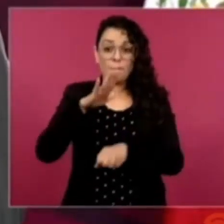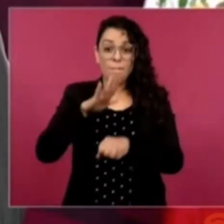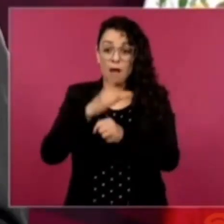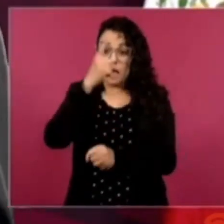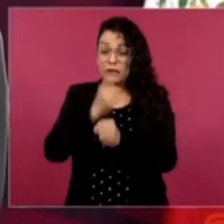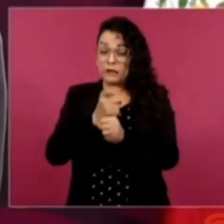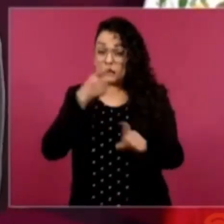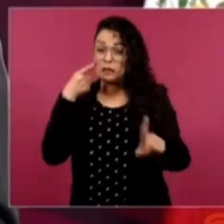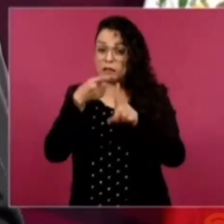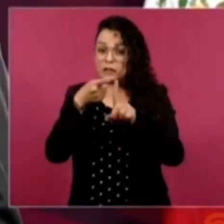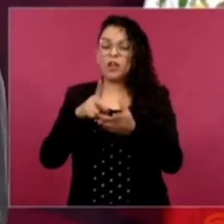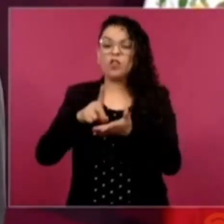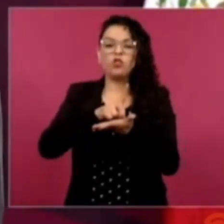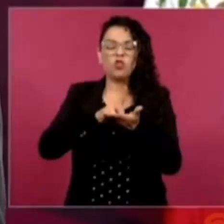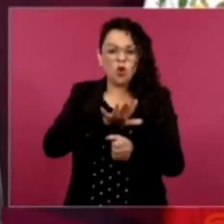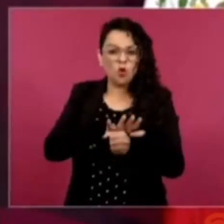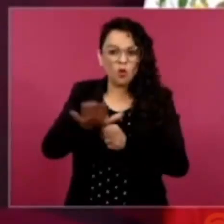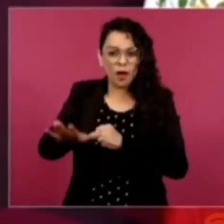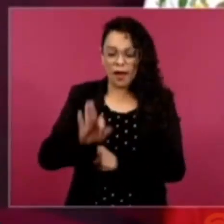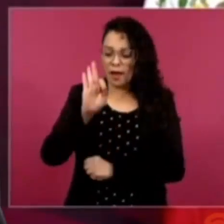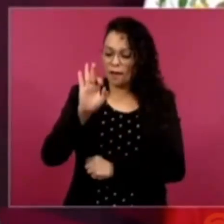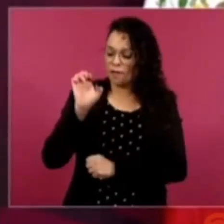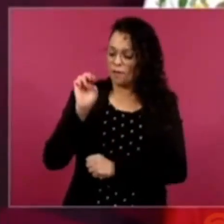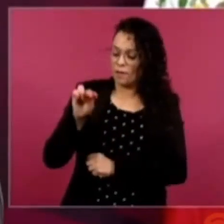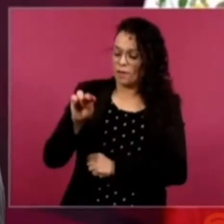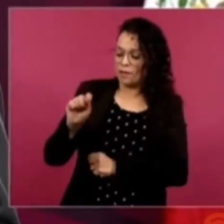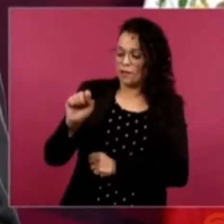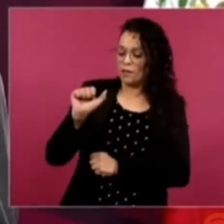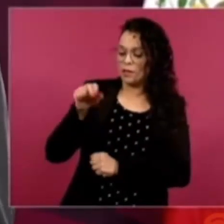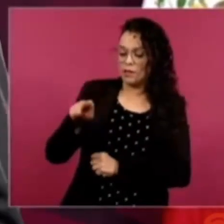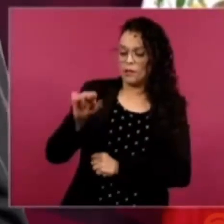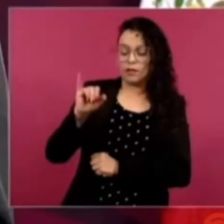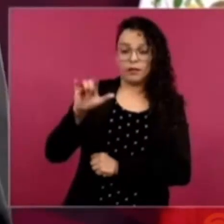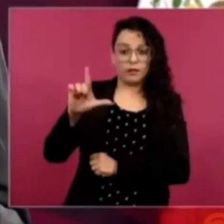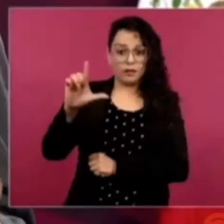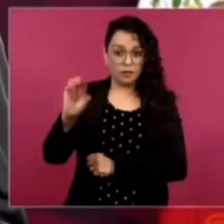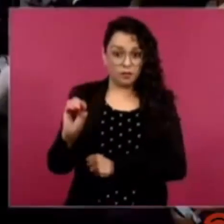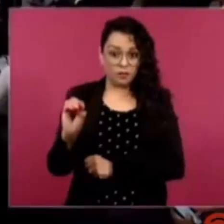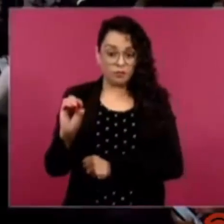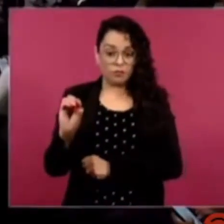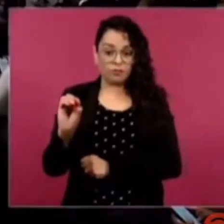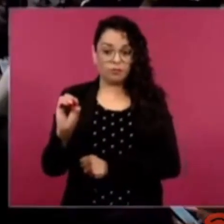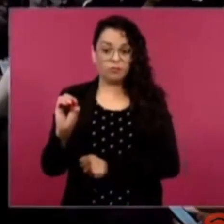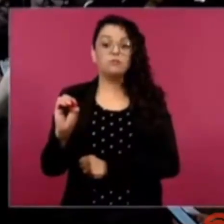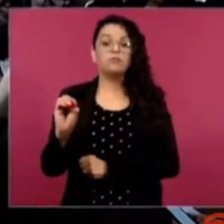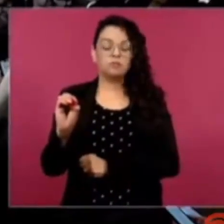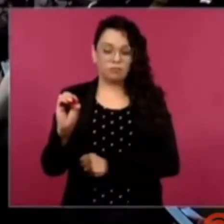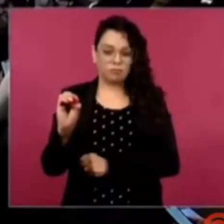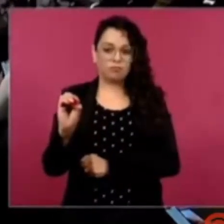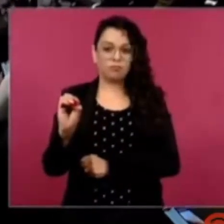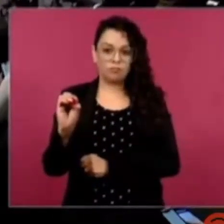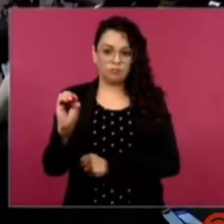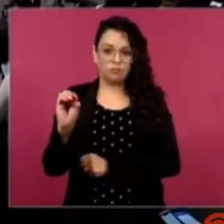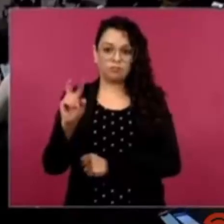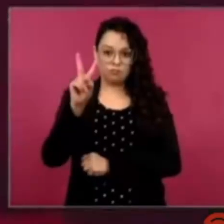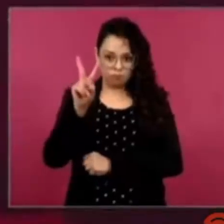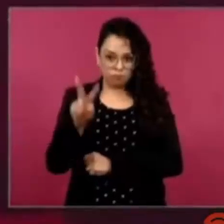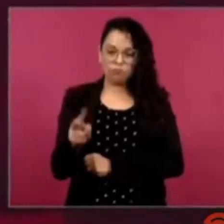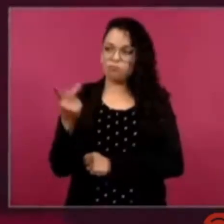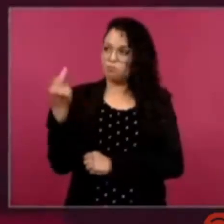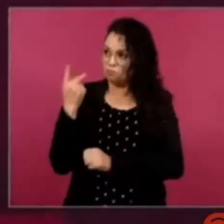Y hay una colaboración estrecha, con respeto a nuestra soberanía.